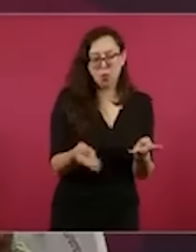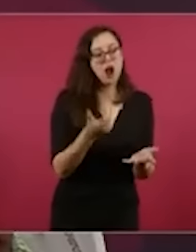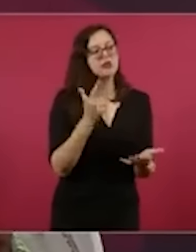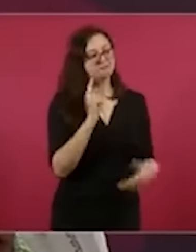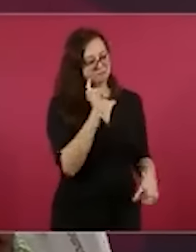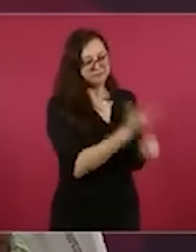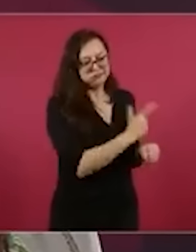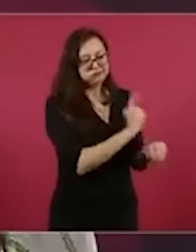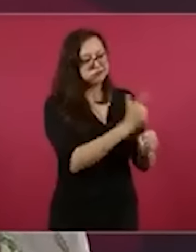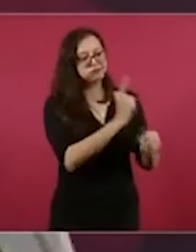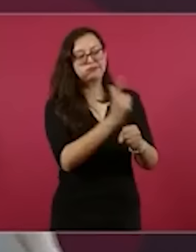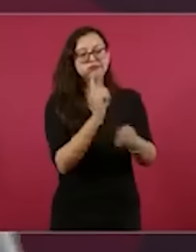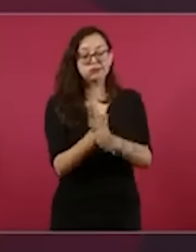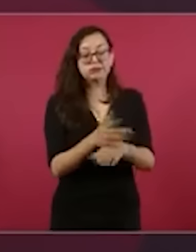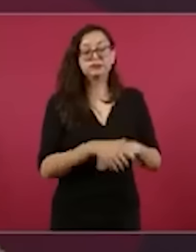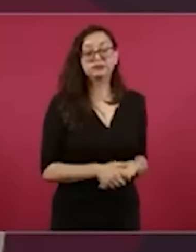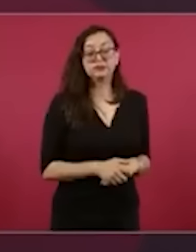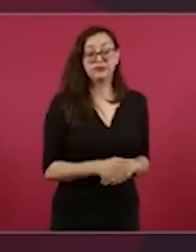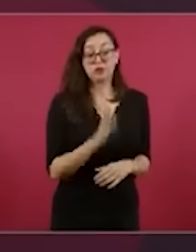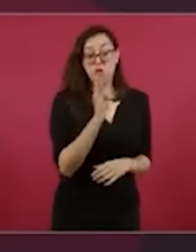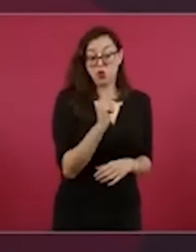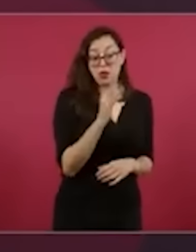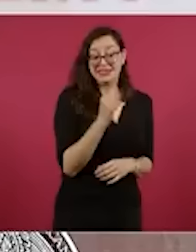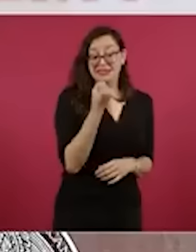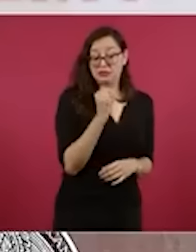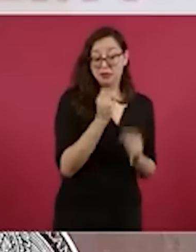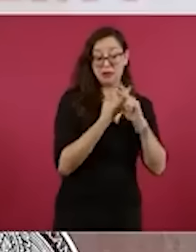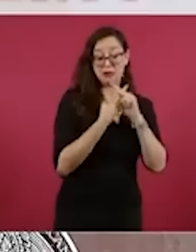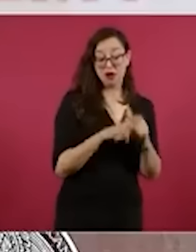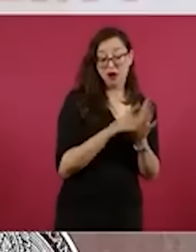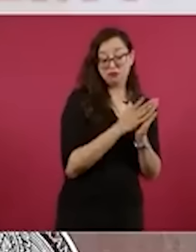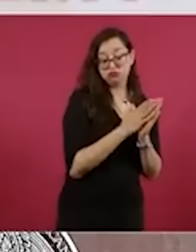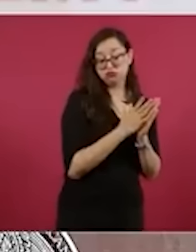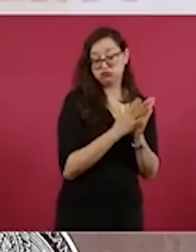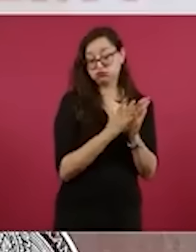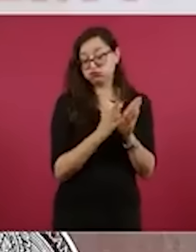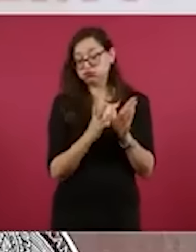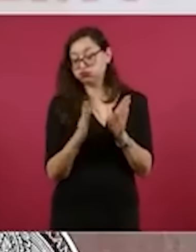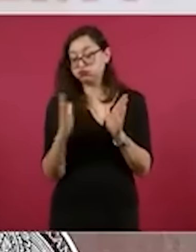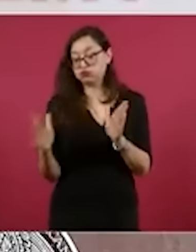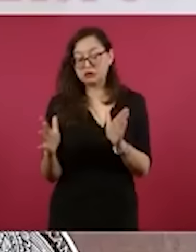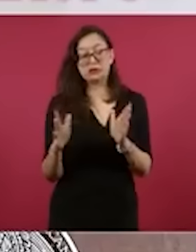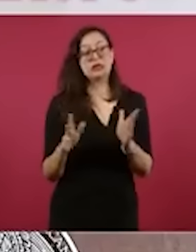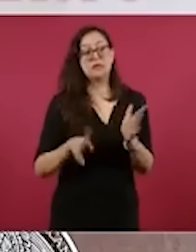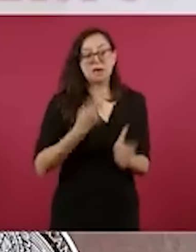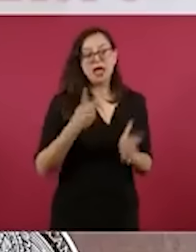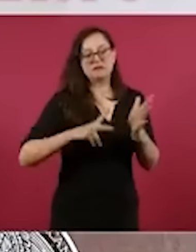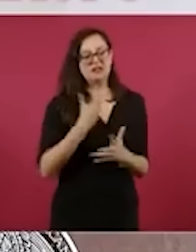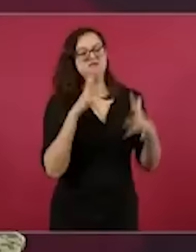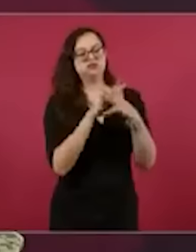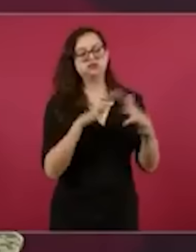Dentro de, o a partir del día 9 y hasta la fecha, hemos tenido 13 agresiones. Nueve